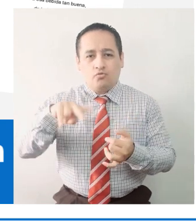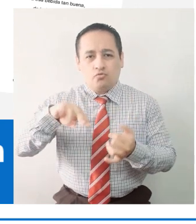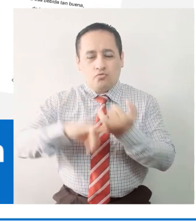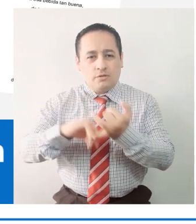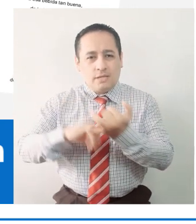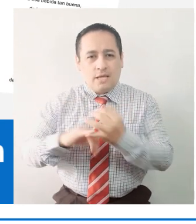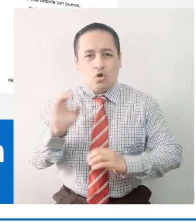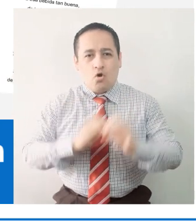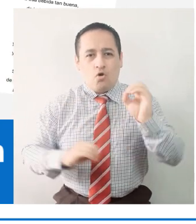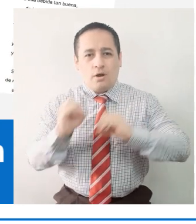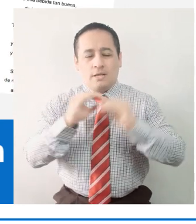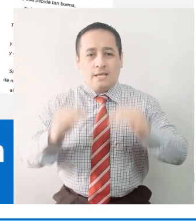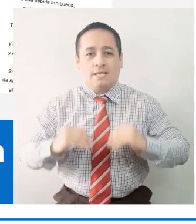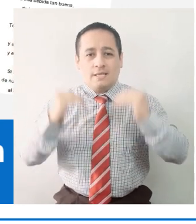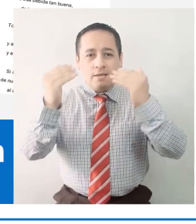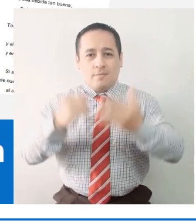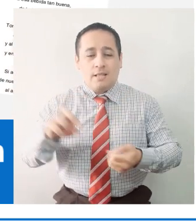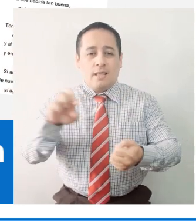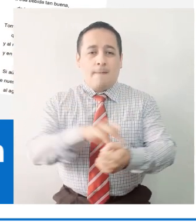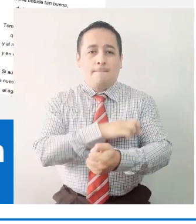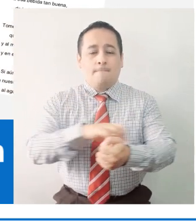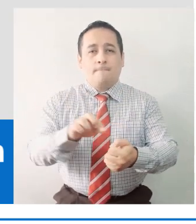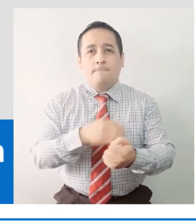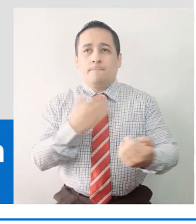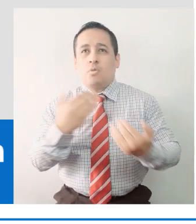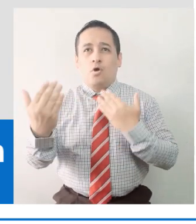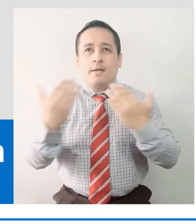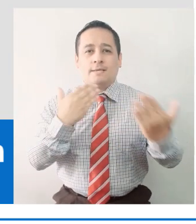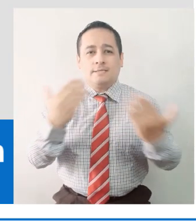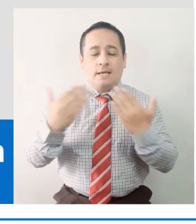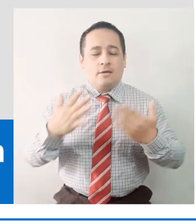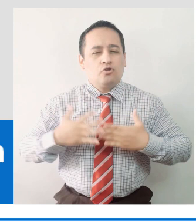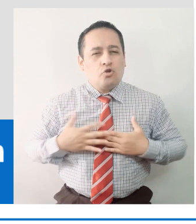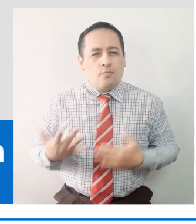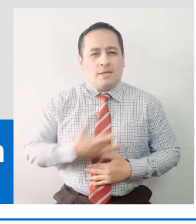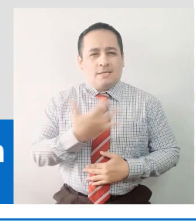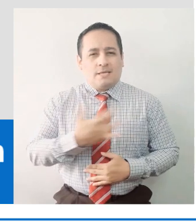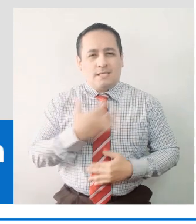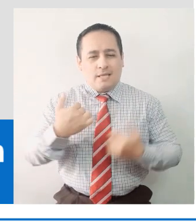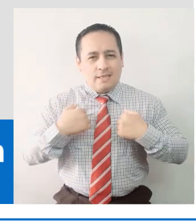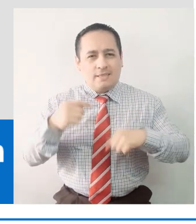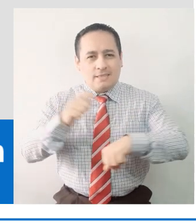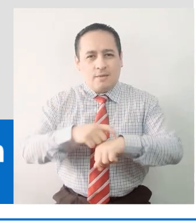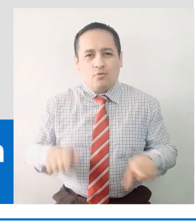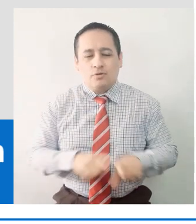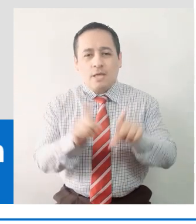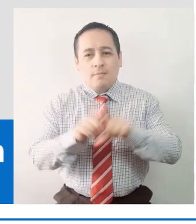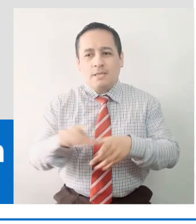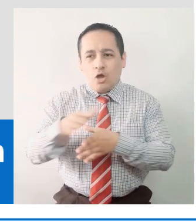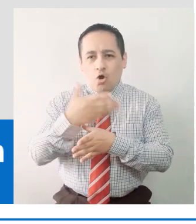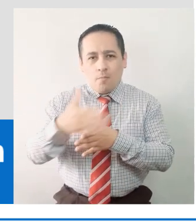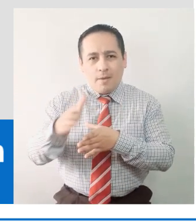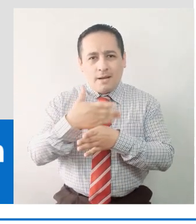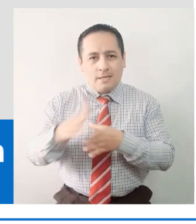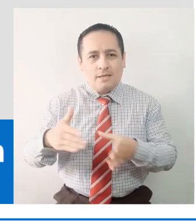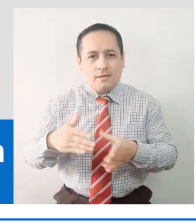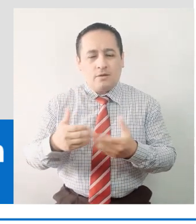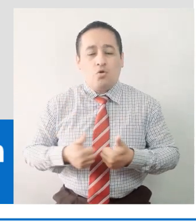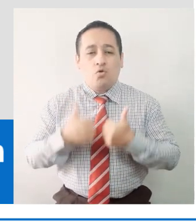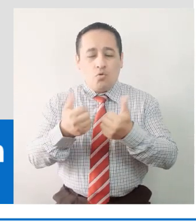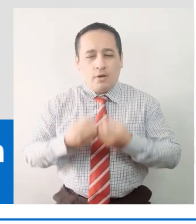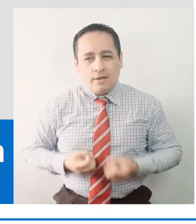la ZUNAS organiza en la categoría de poesía. Me motivó el tener la oportunidad de compartir